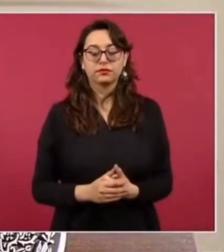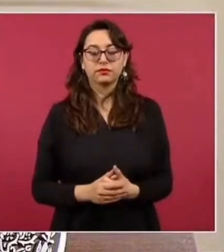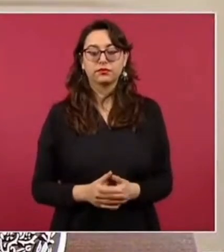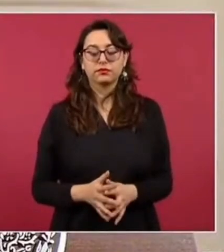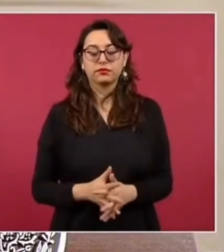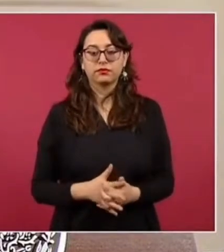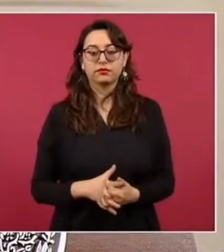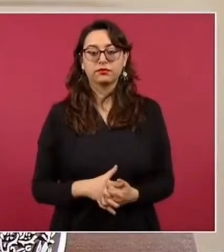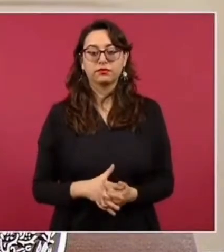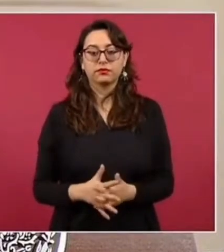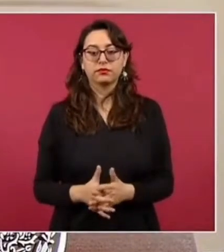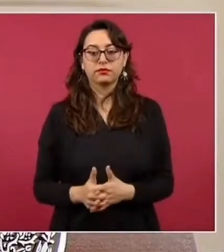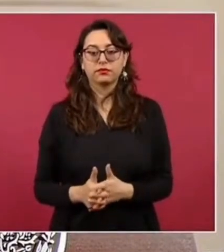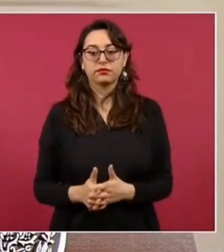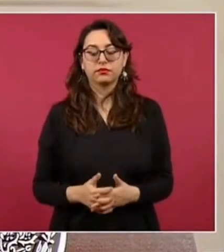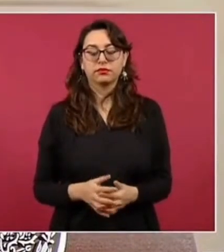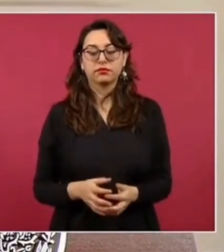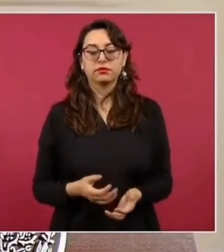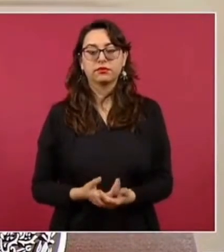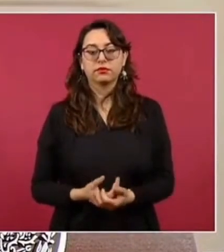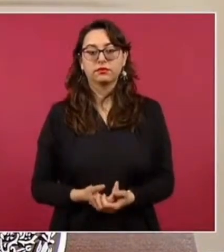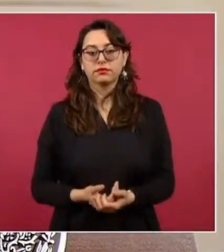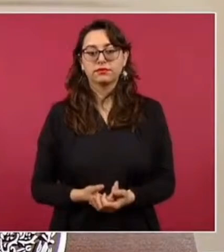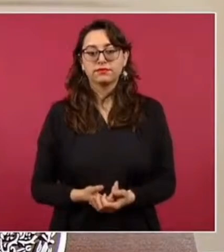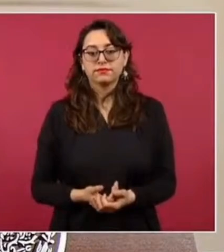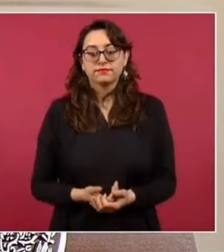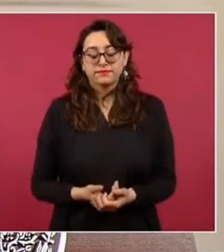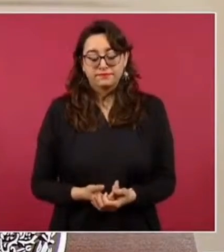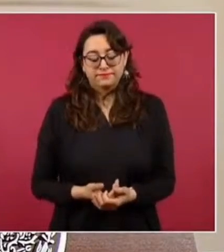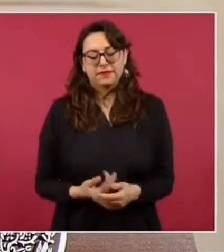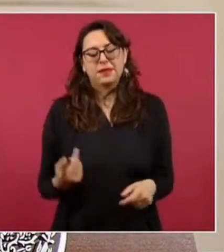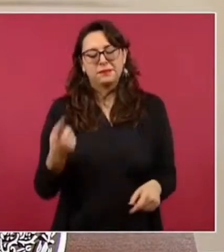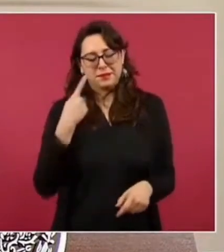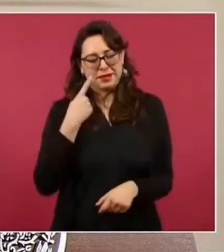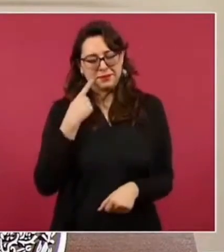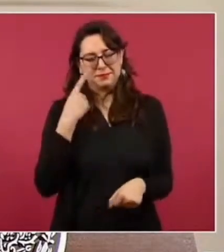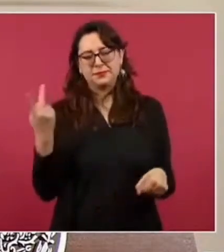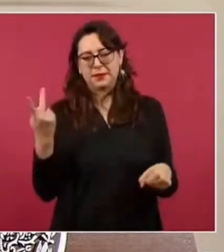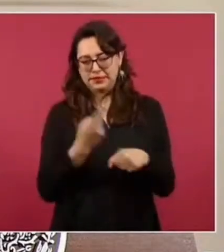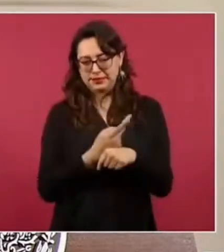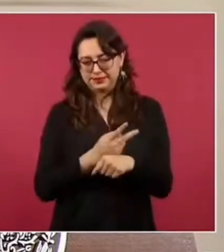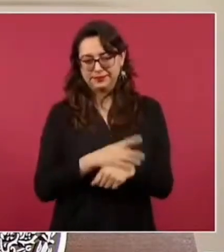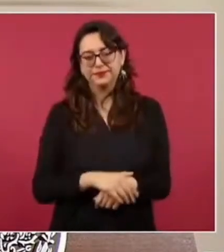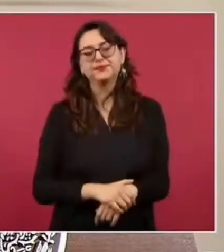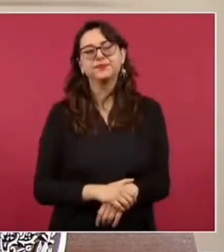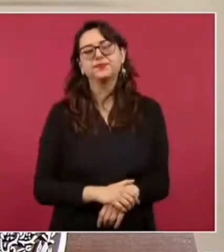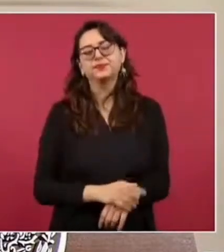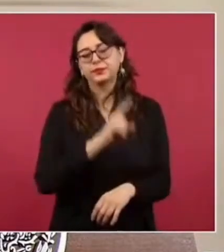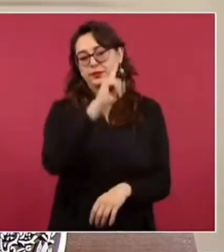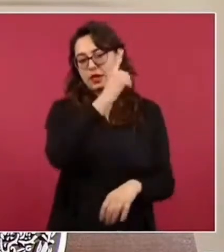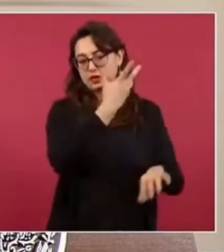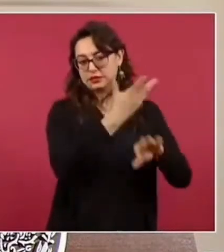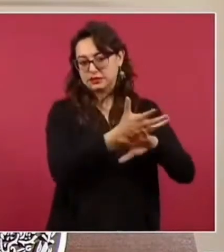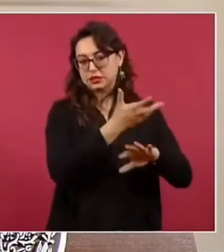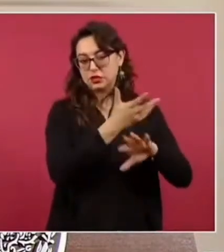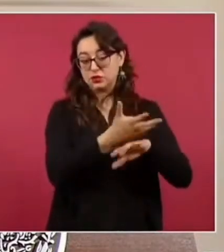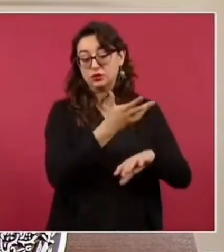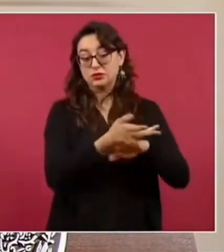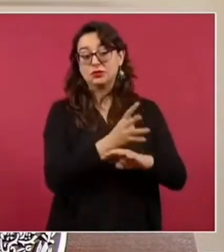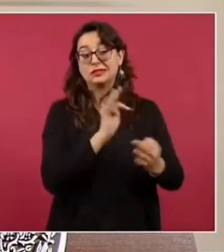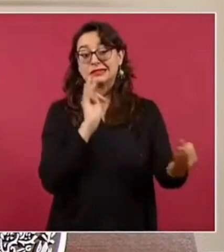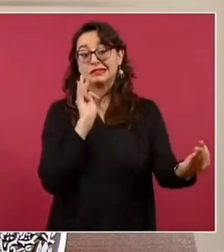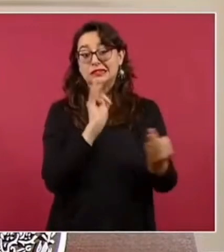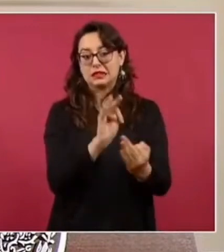campaña anticipada por las